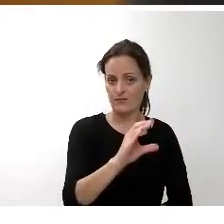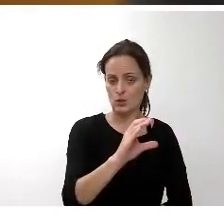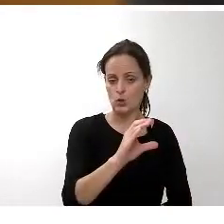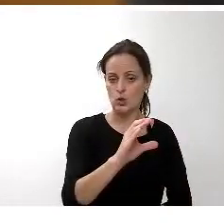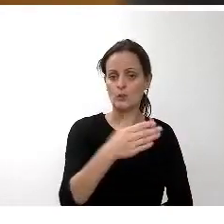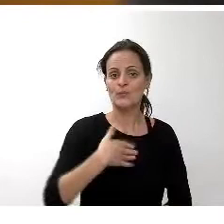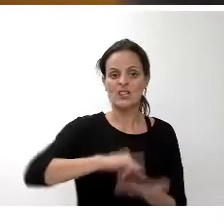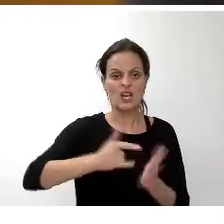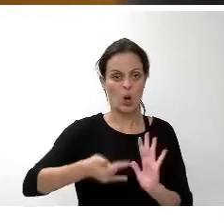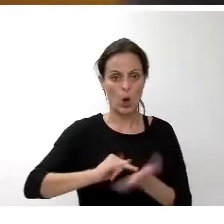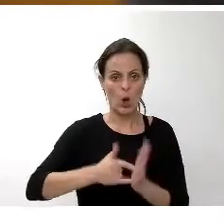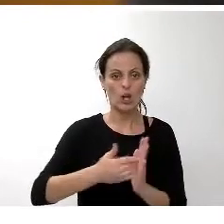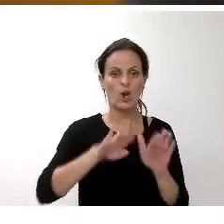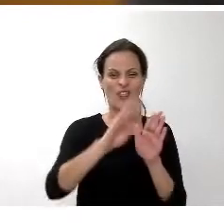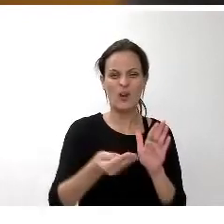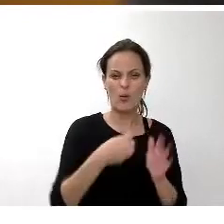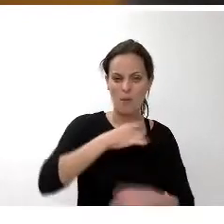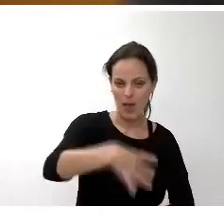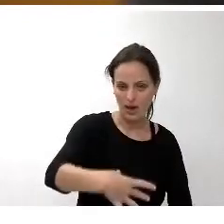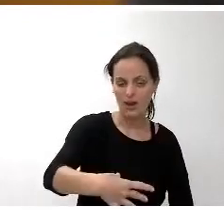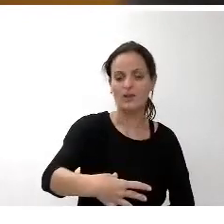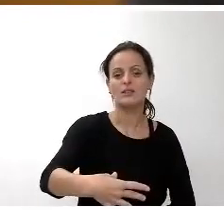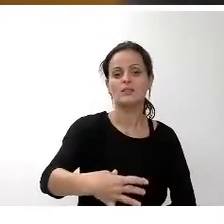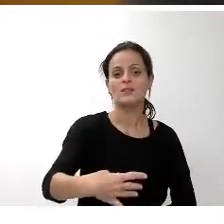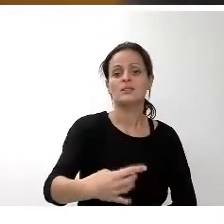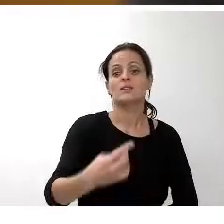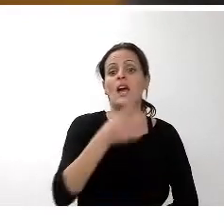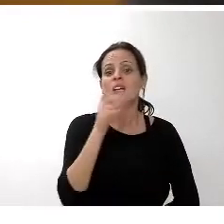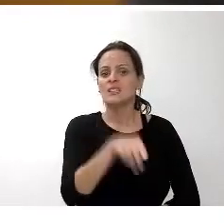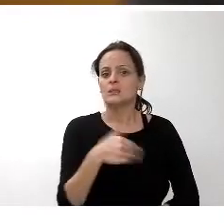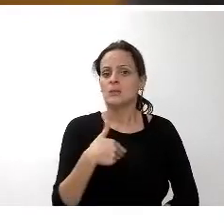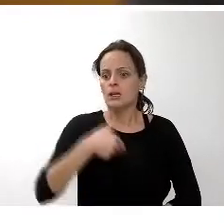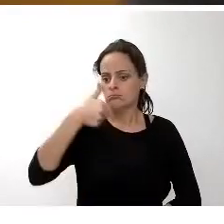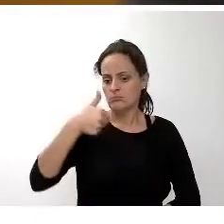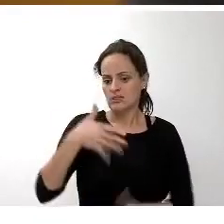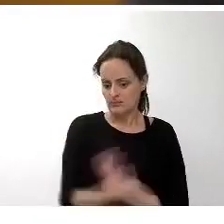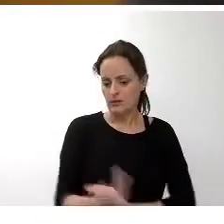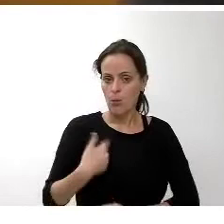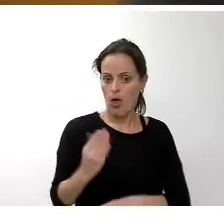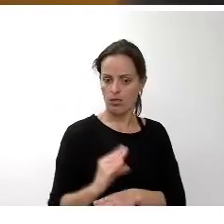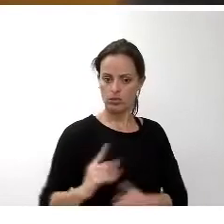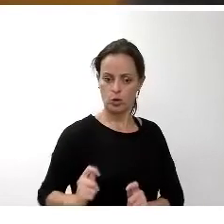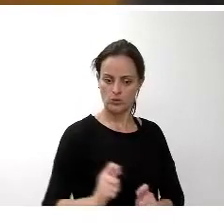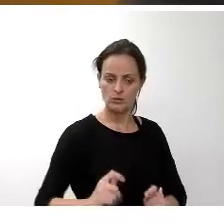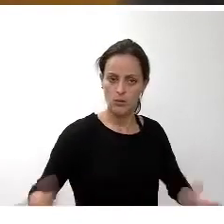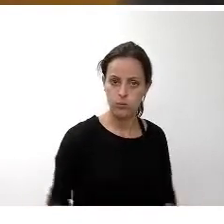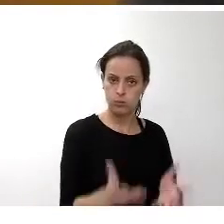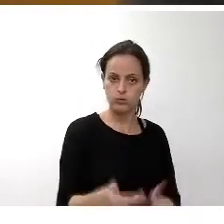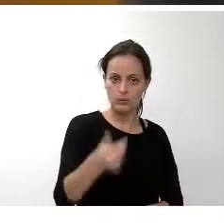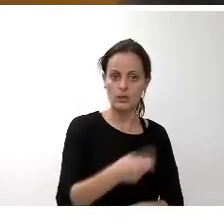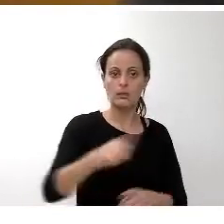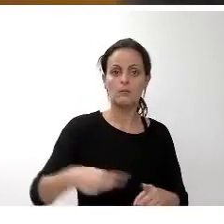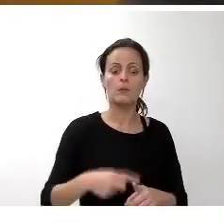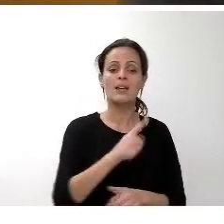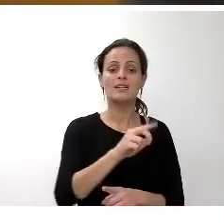que han sido ya adjudicadas y por lo tanto ya contarán con un importante impulso y una dotación adicional de 3 millones de euros para el año